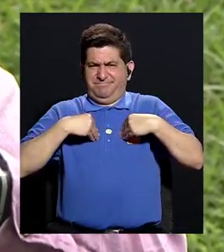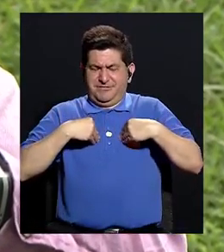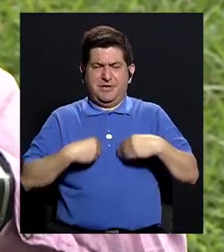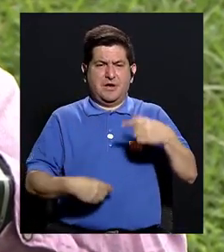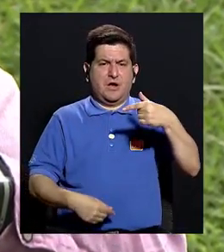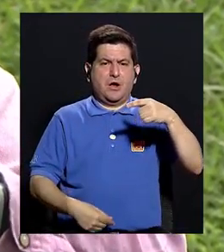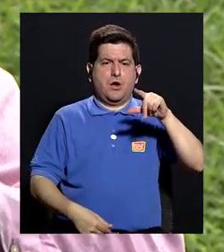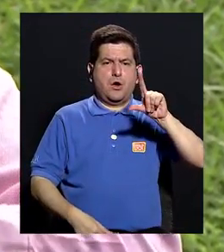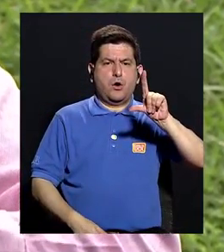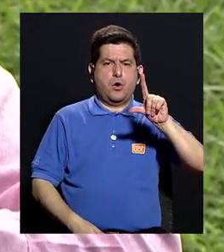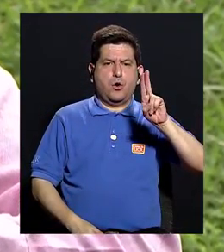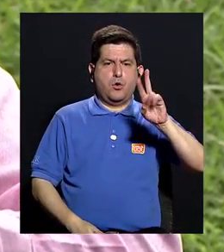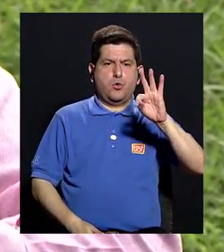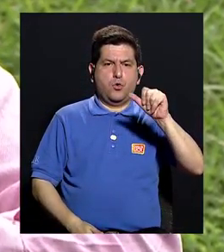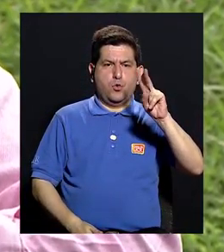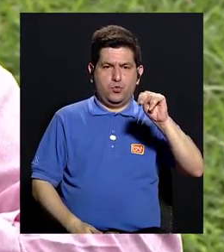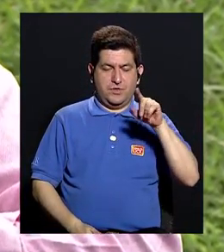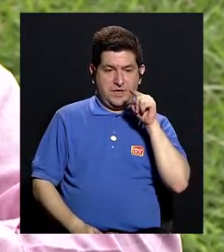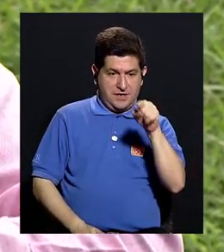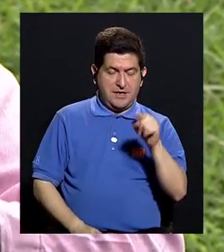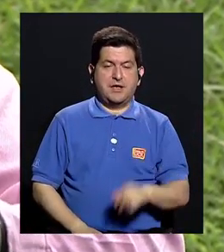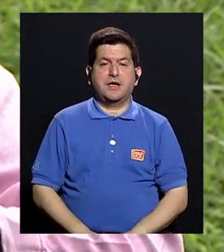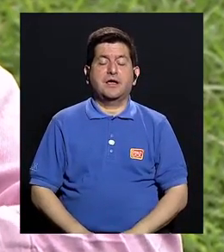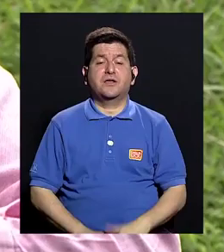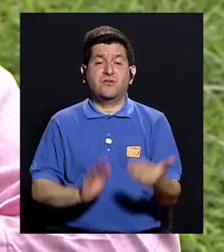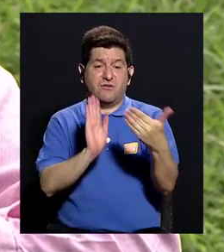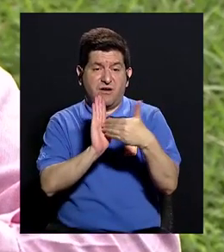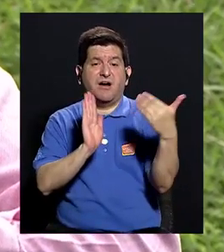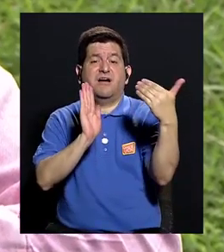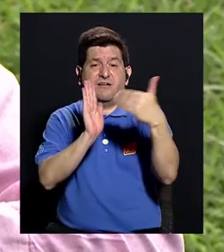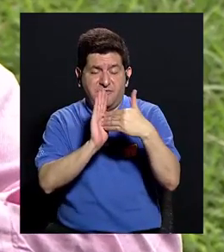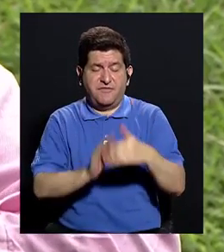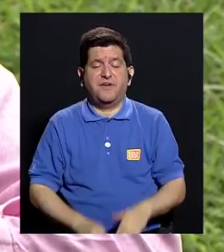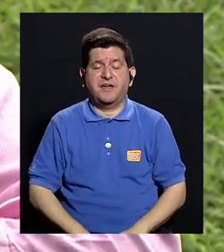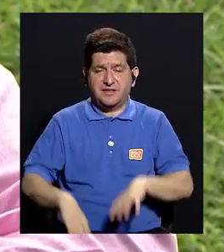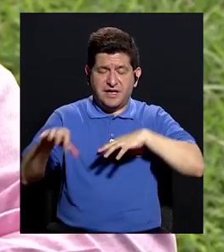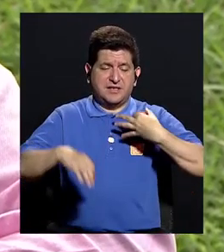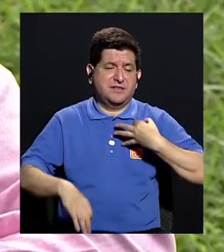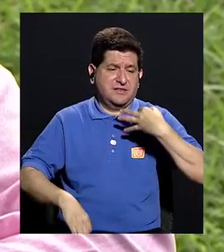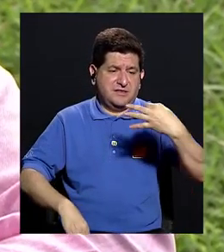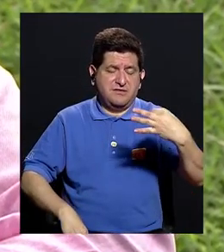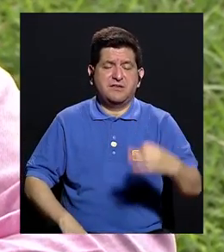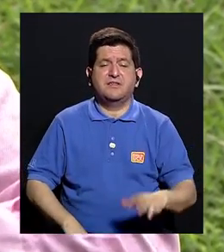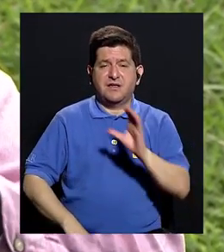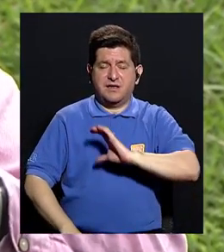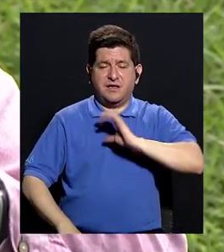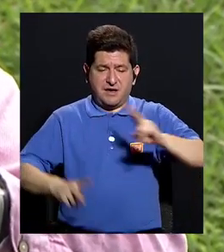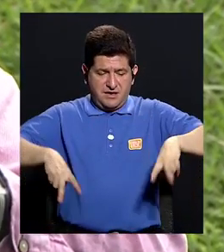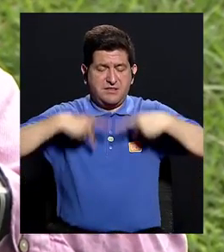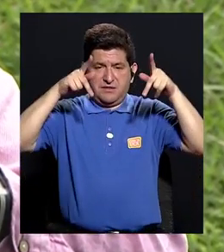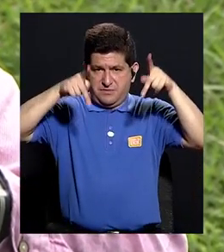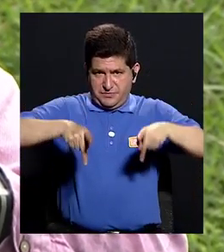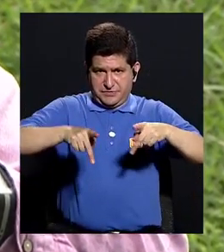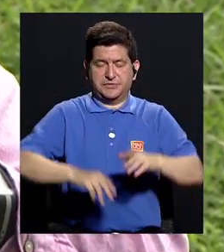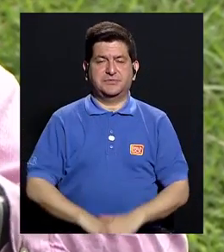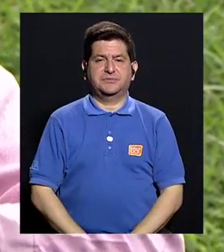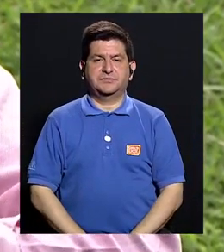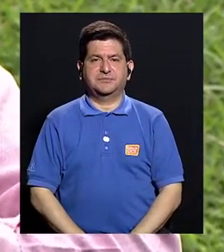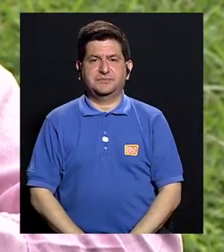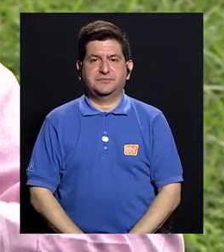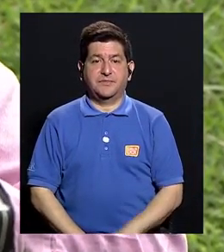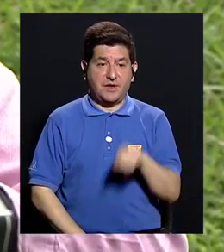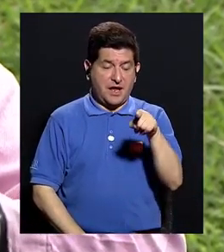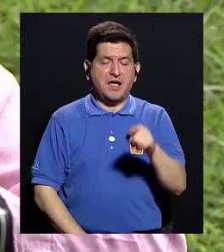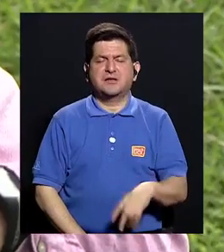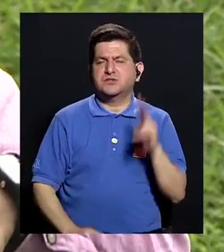al gluten y cómo este, pues, llega a afectar la cotidianidad y la calidad de vida de las personas y